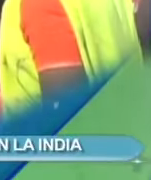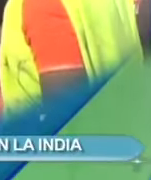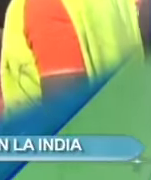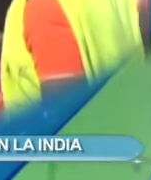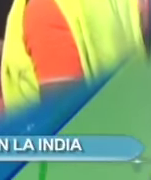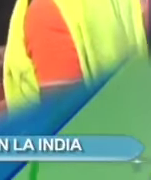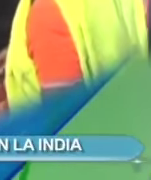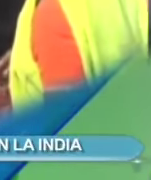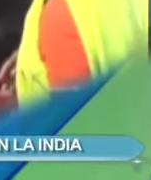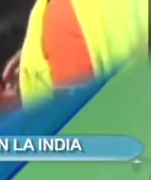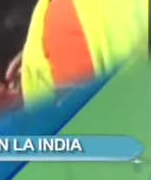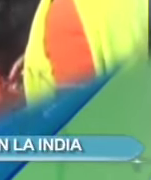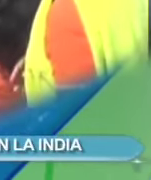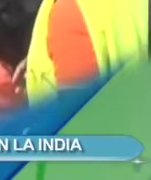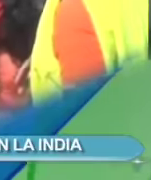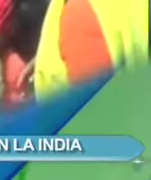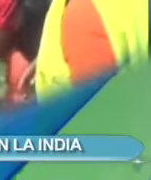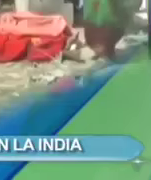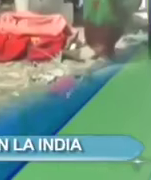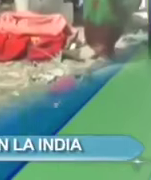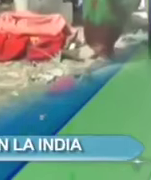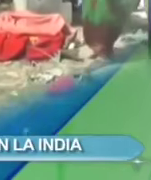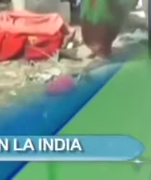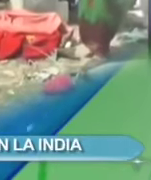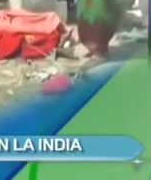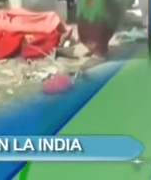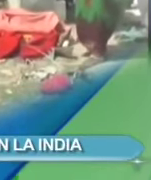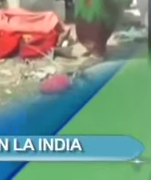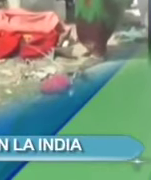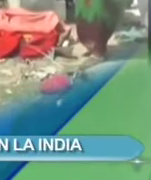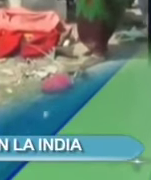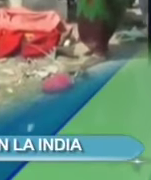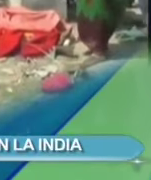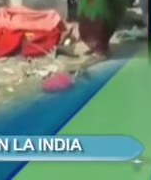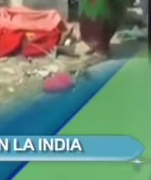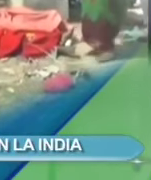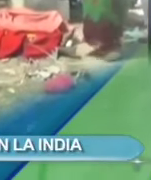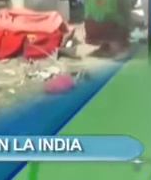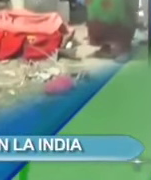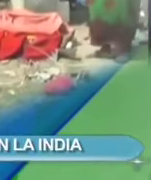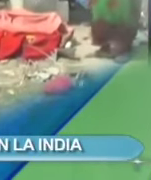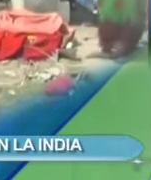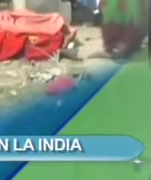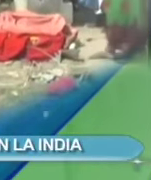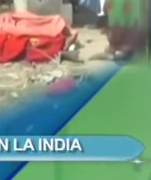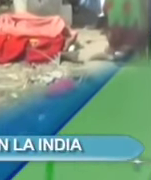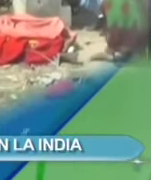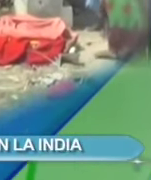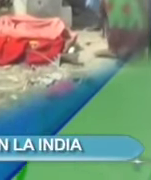Y en el mundo, estampida en la India causa un centenar de muertos cuando acudían a un templo.